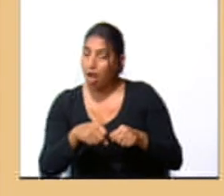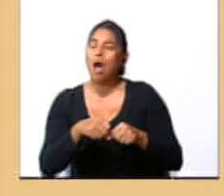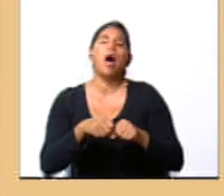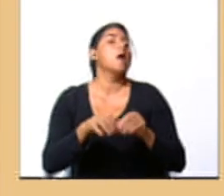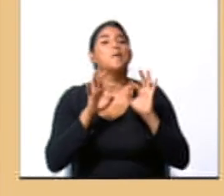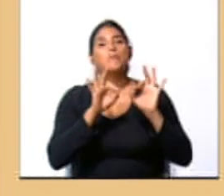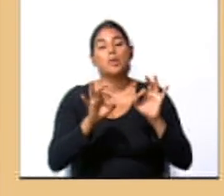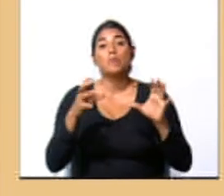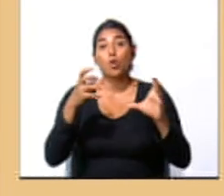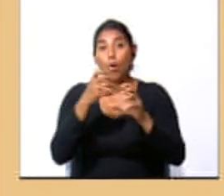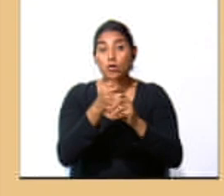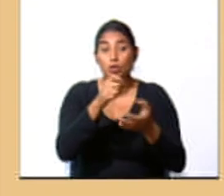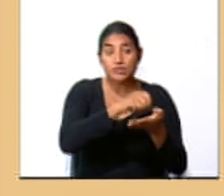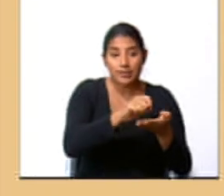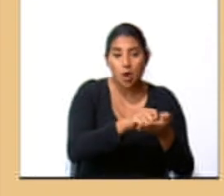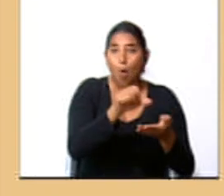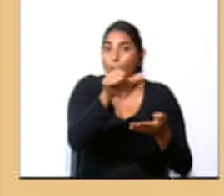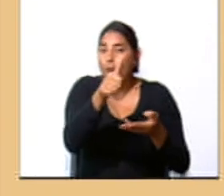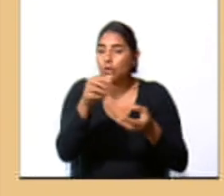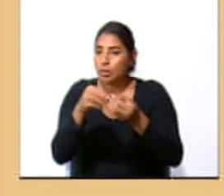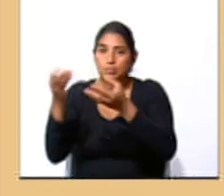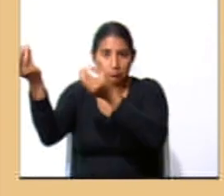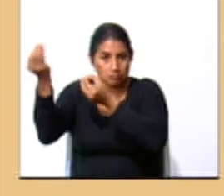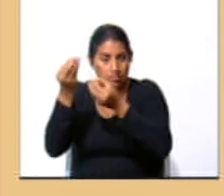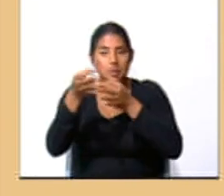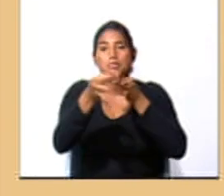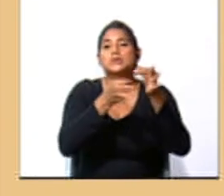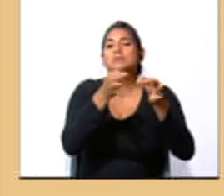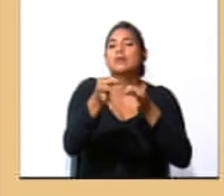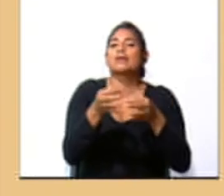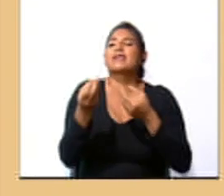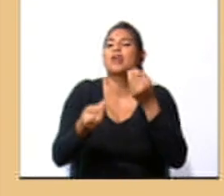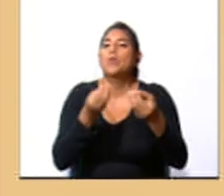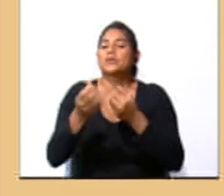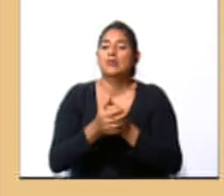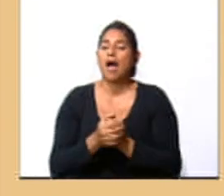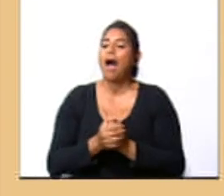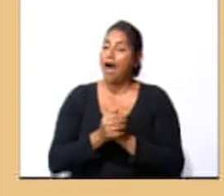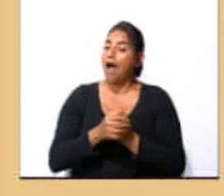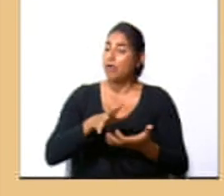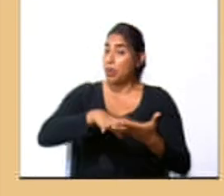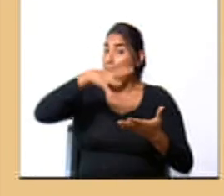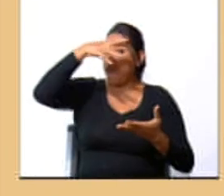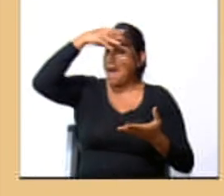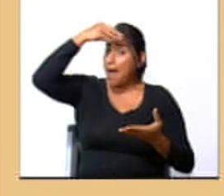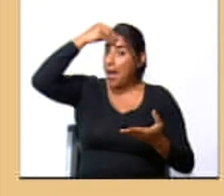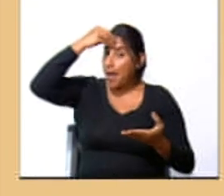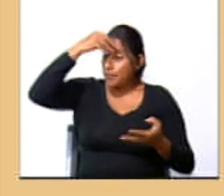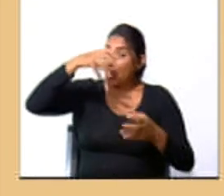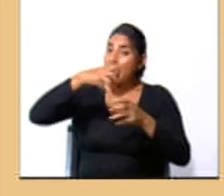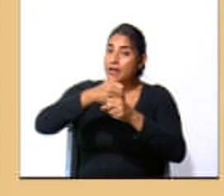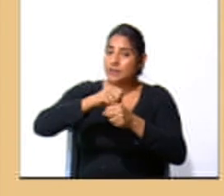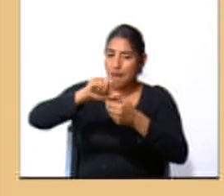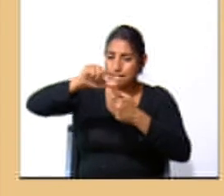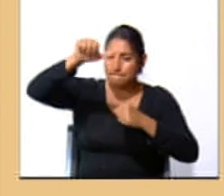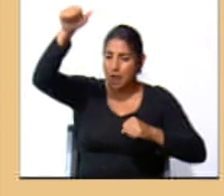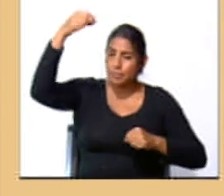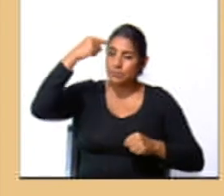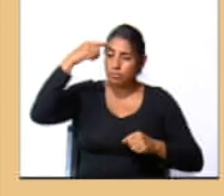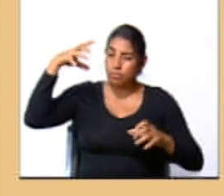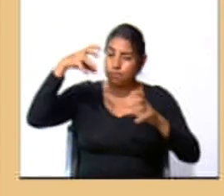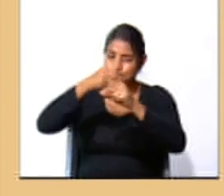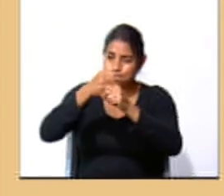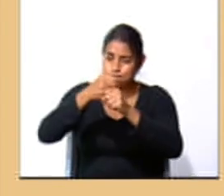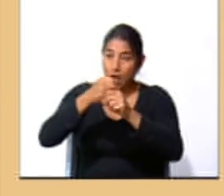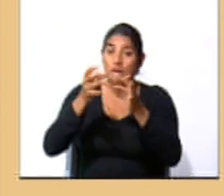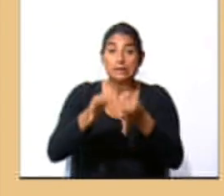esto que ustedes han escrito y otro poco que yo les voy a ofrecer, vamos ahora a aprender a realizar mapas conceptuales y